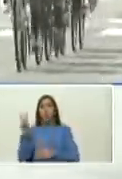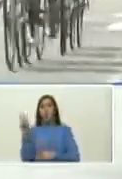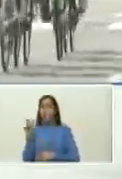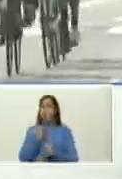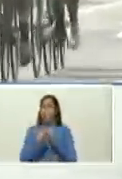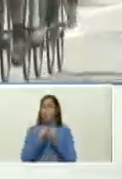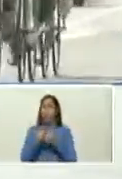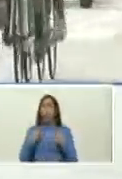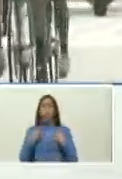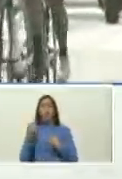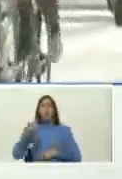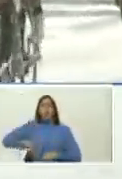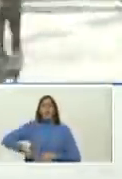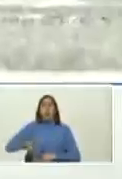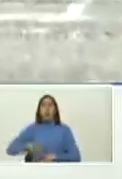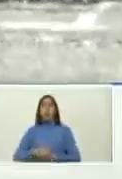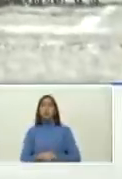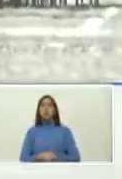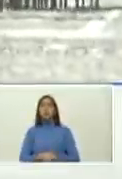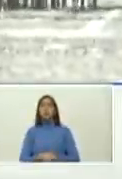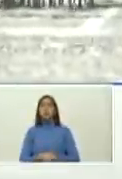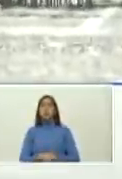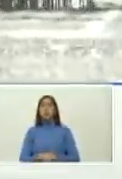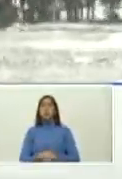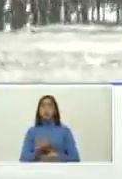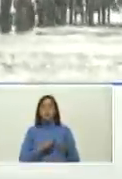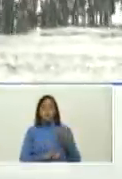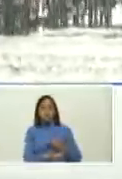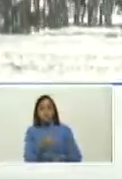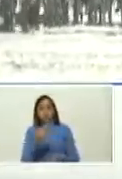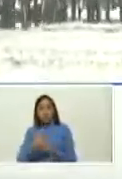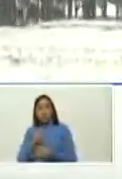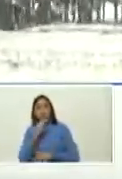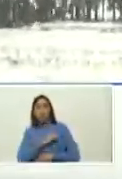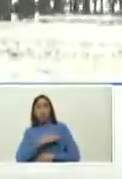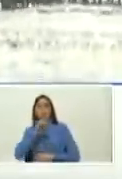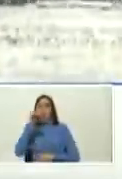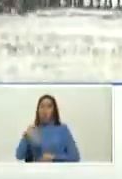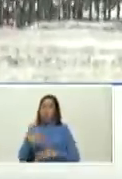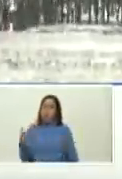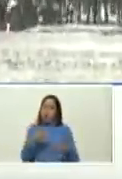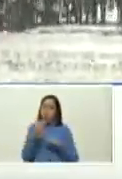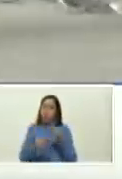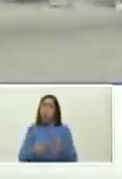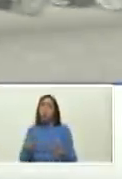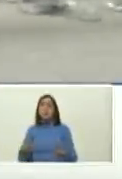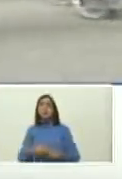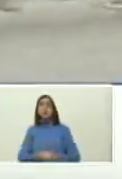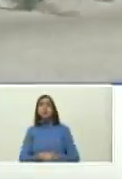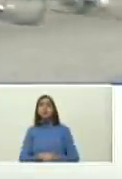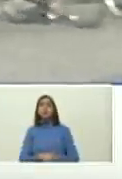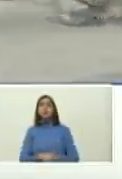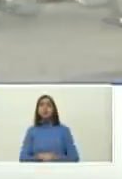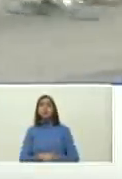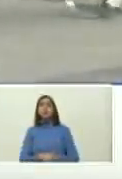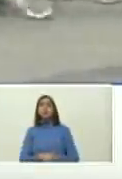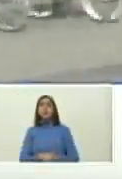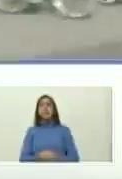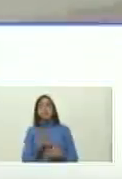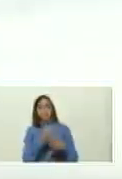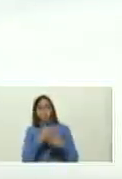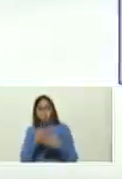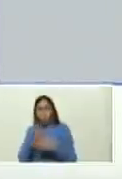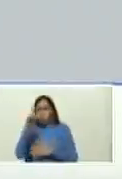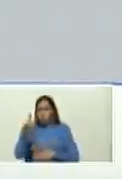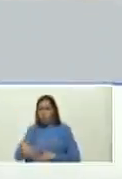vida deportiva es muy importante para la convivencia social para el optimismo social para el compartir